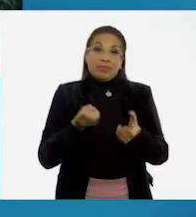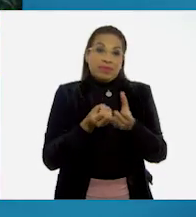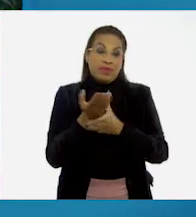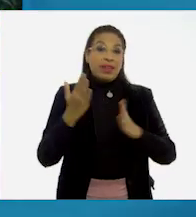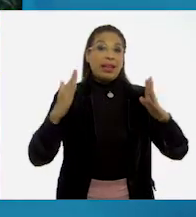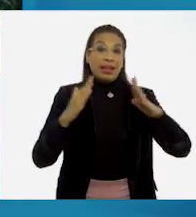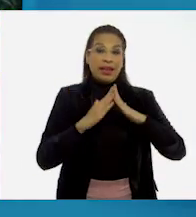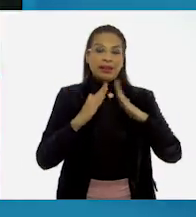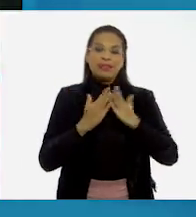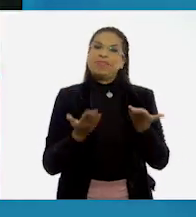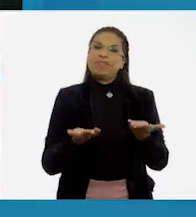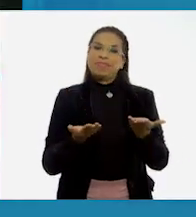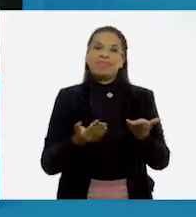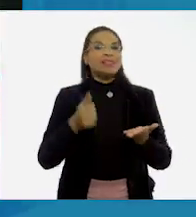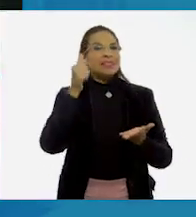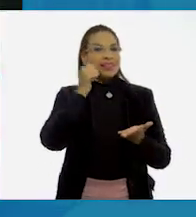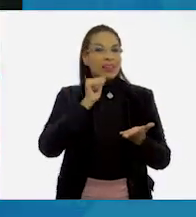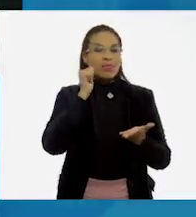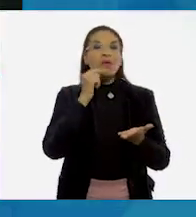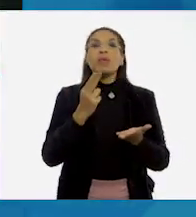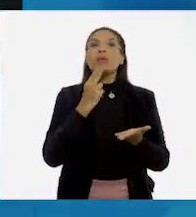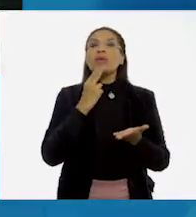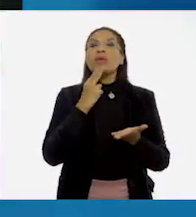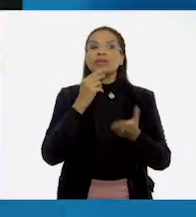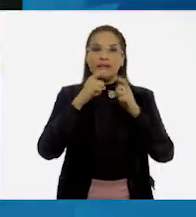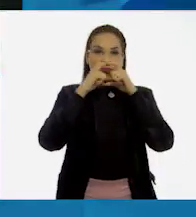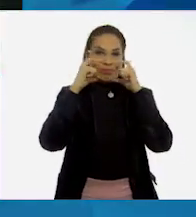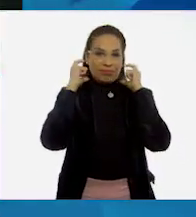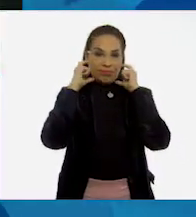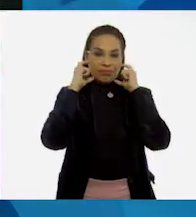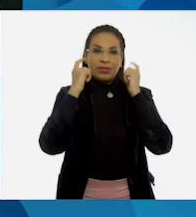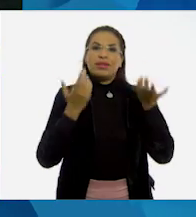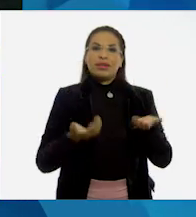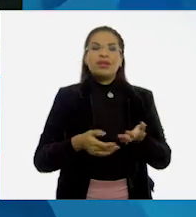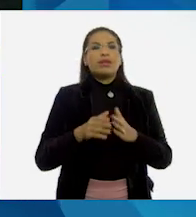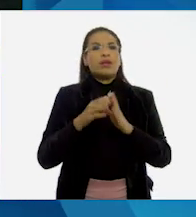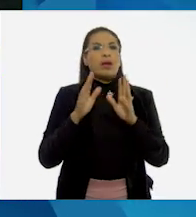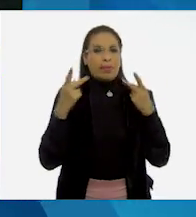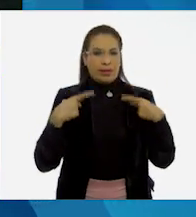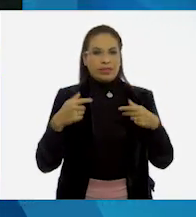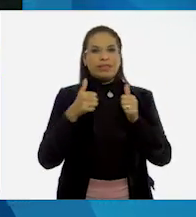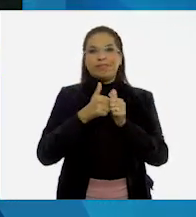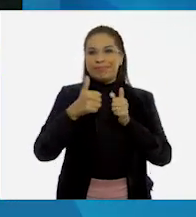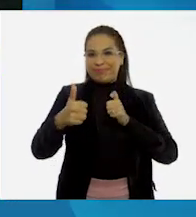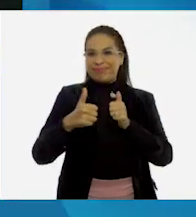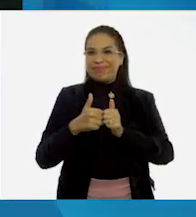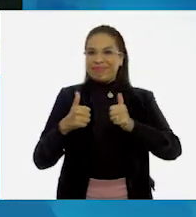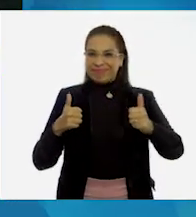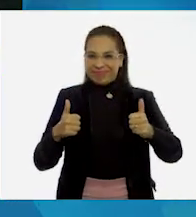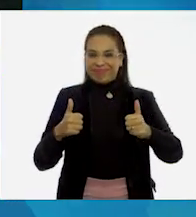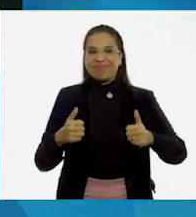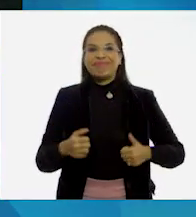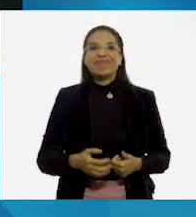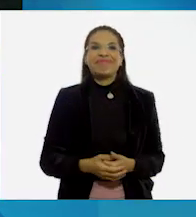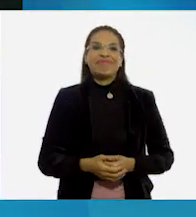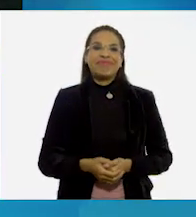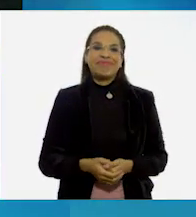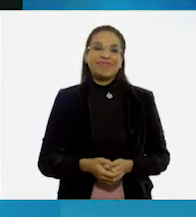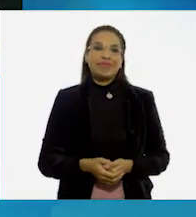salir de casa, siempre usa cubrebocas y mantén la sana distancia.